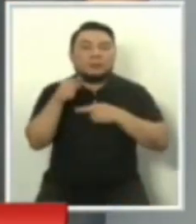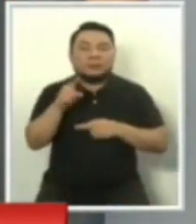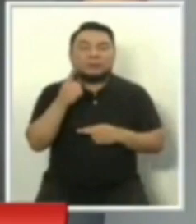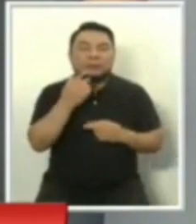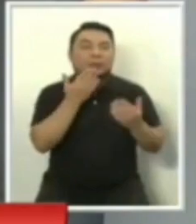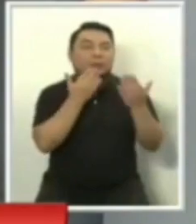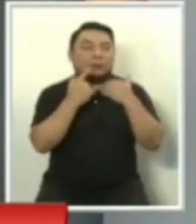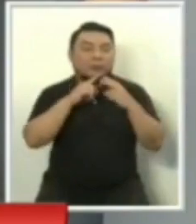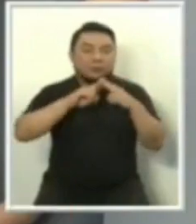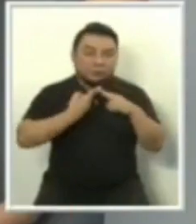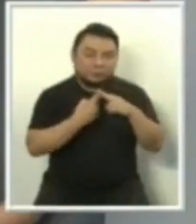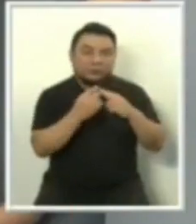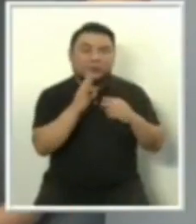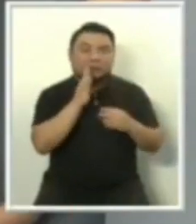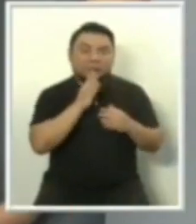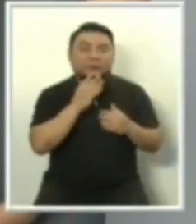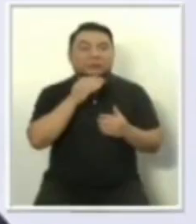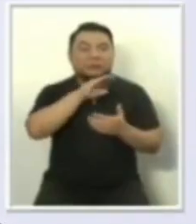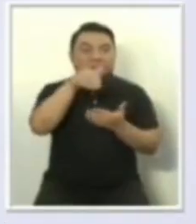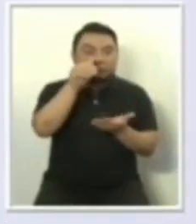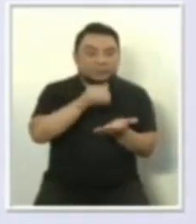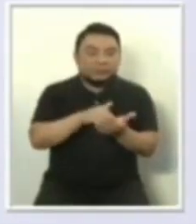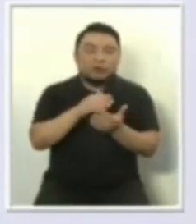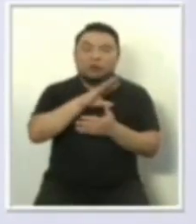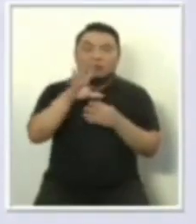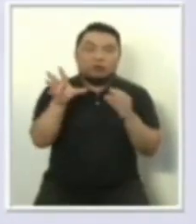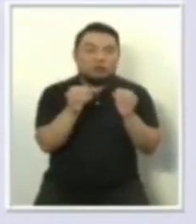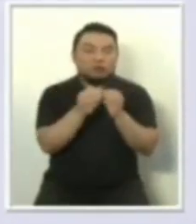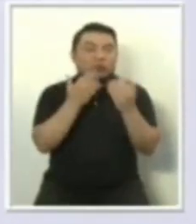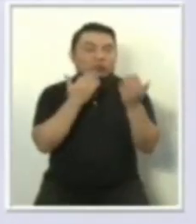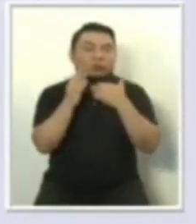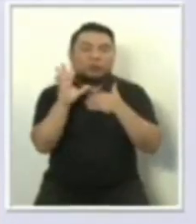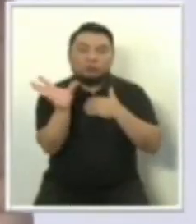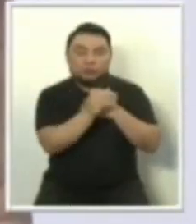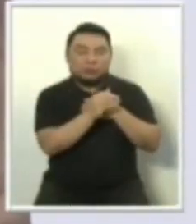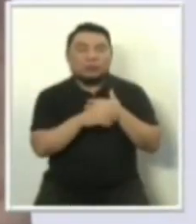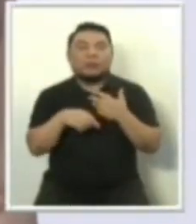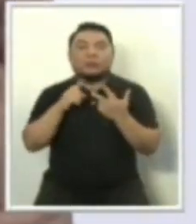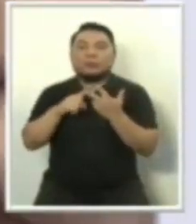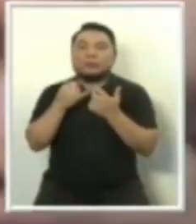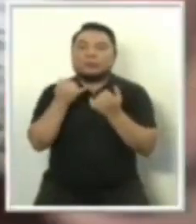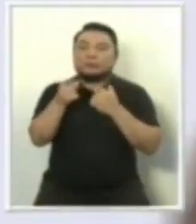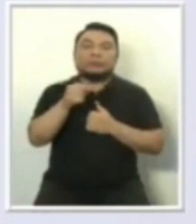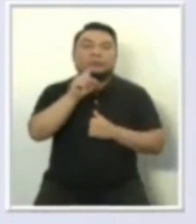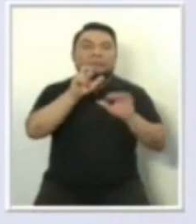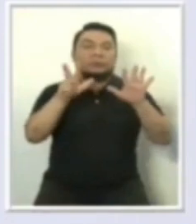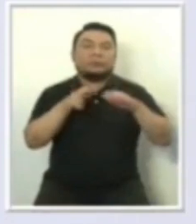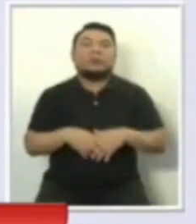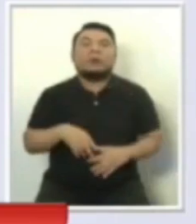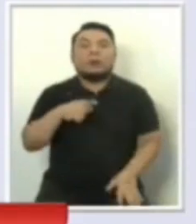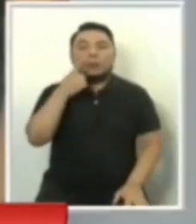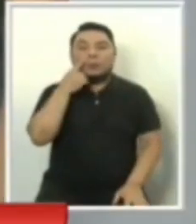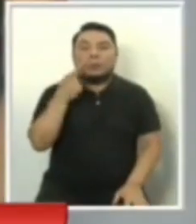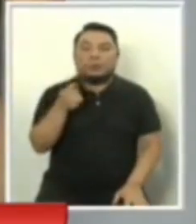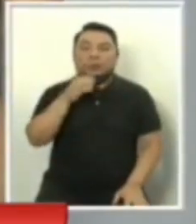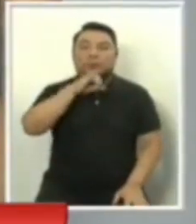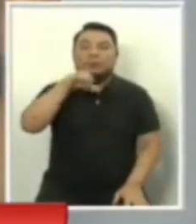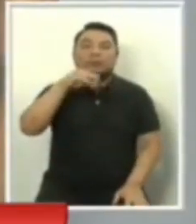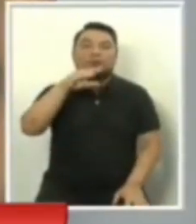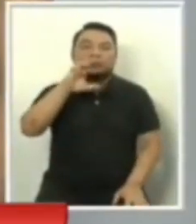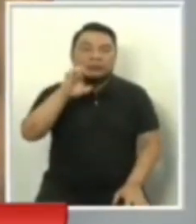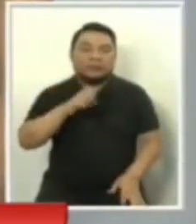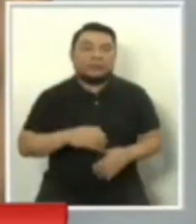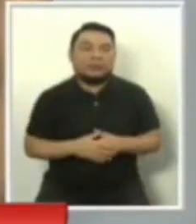intervención inicial, una intervención final y en el medio participan todos, debaten todos. El número 18, George Forsyth. Y por supuesto,